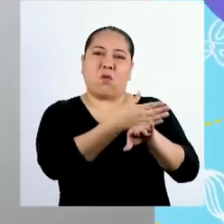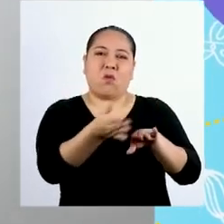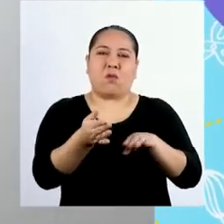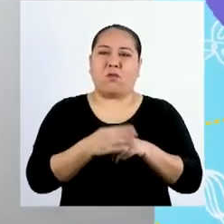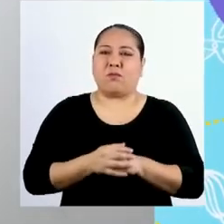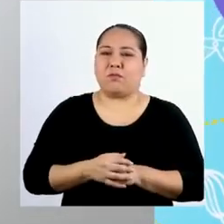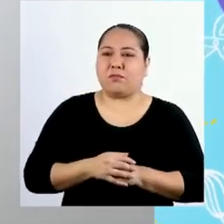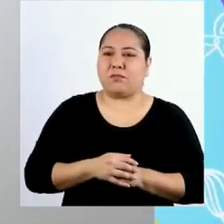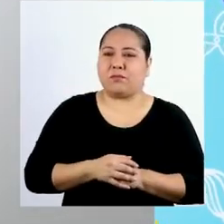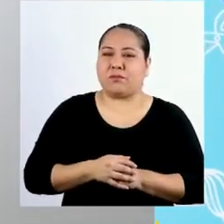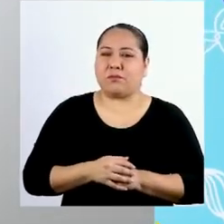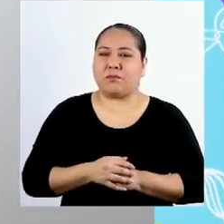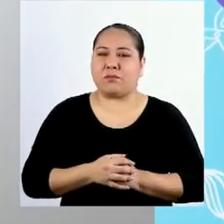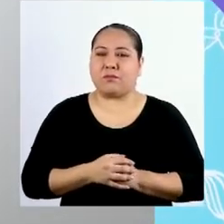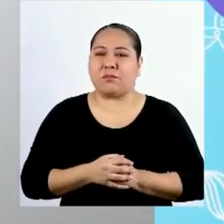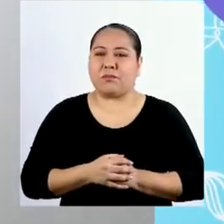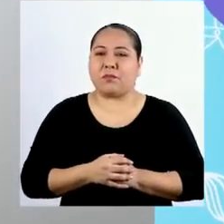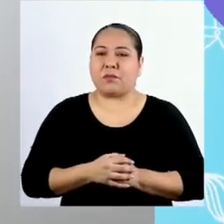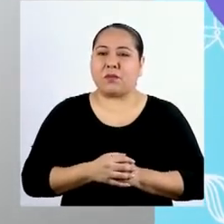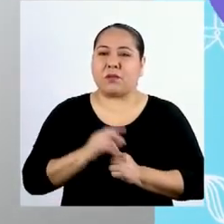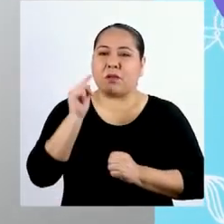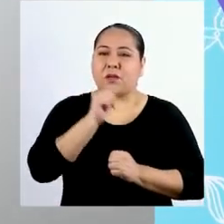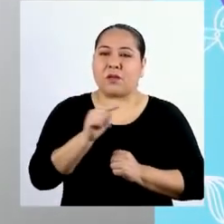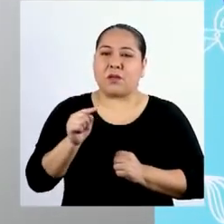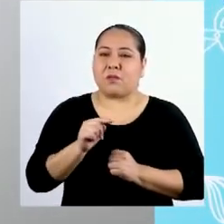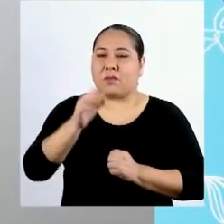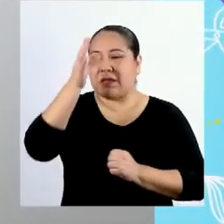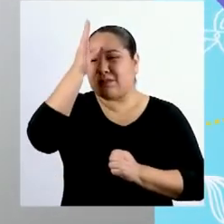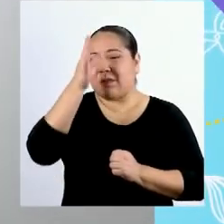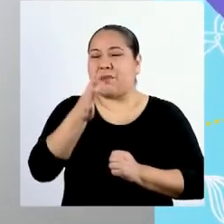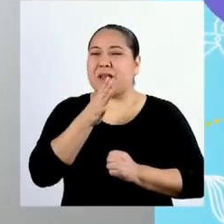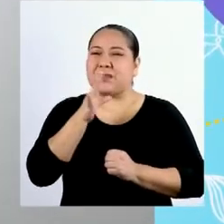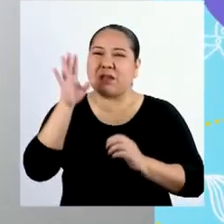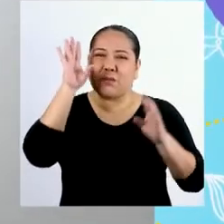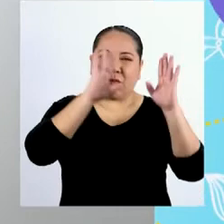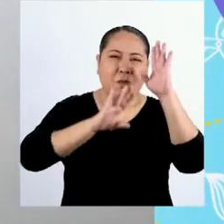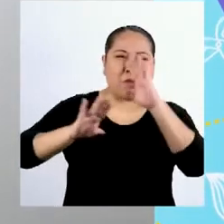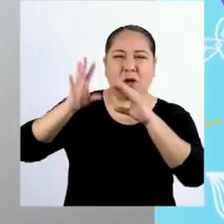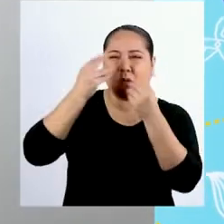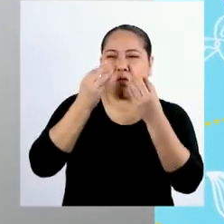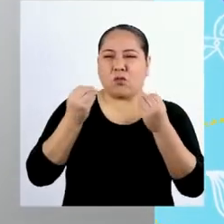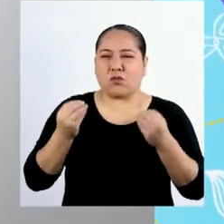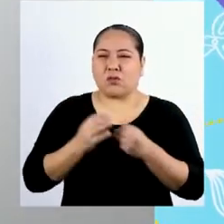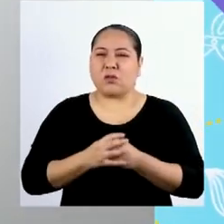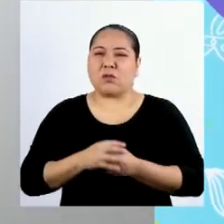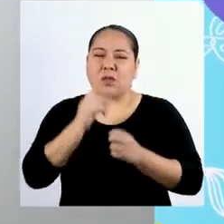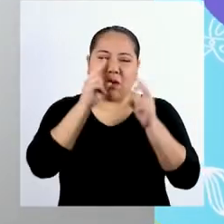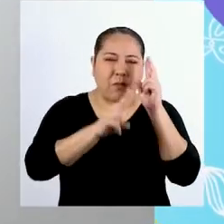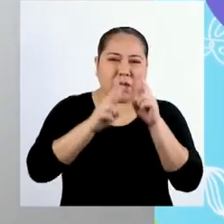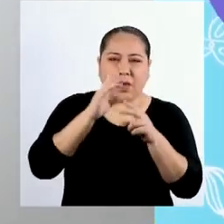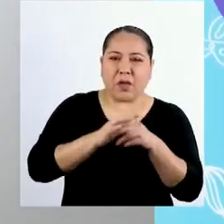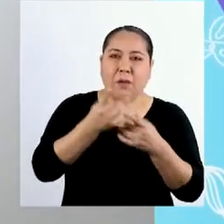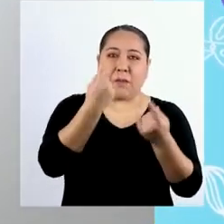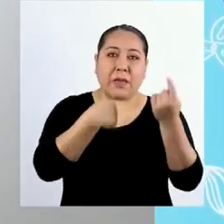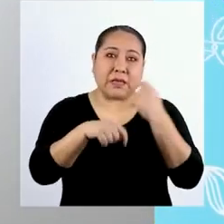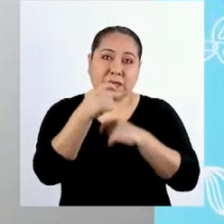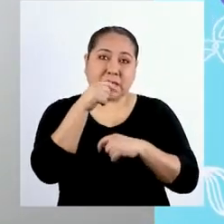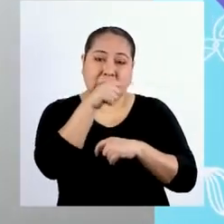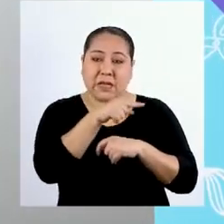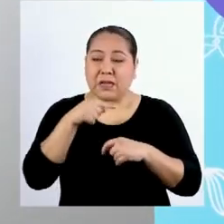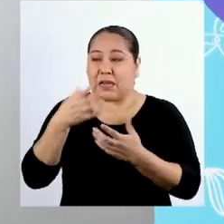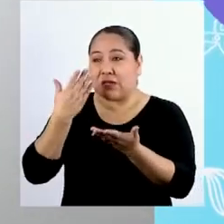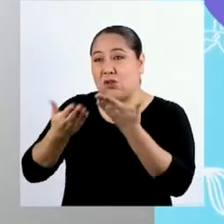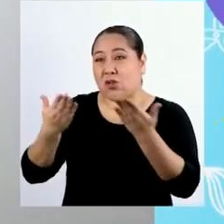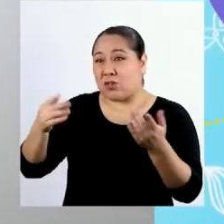Las ventas bajaron. Igualmente que mis padres se preocuparon bastante y tuvimos que dedicarnos a vender roquerías